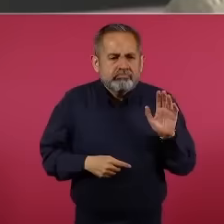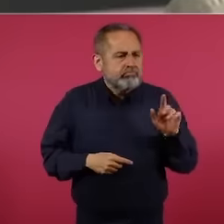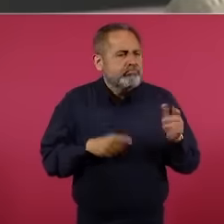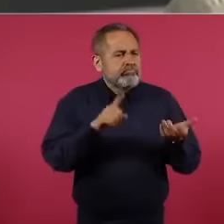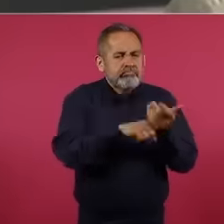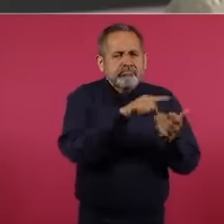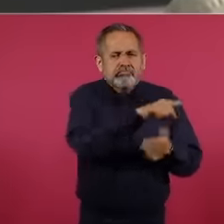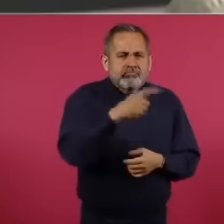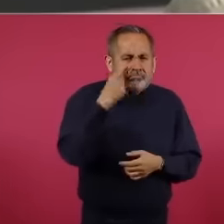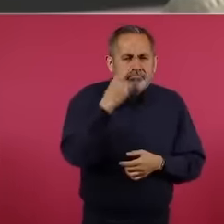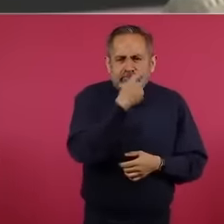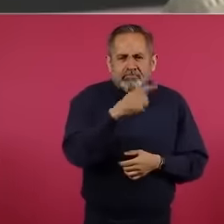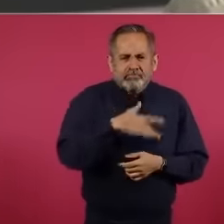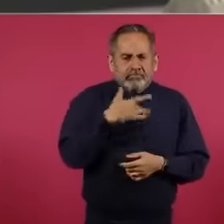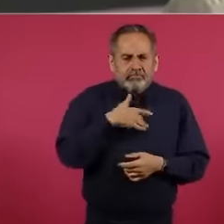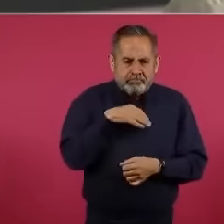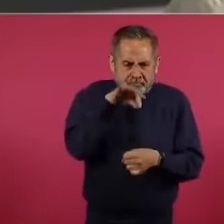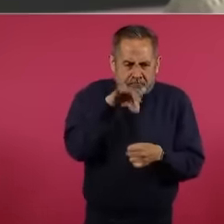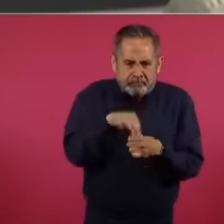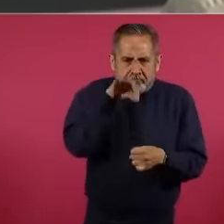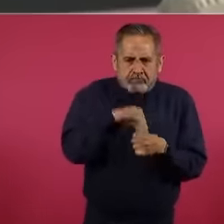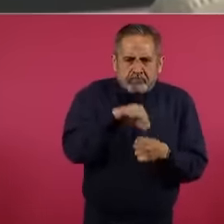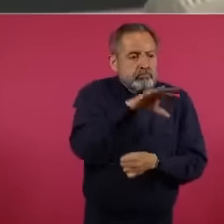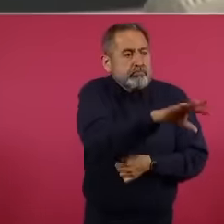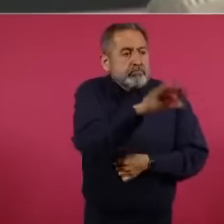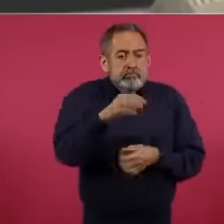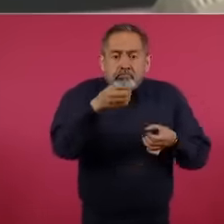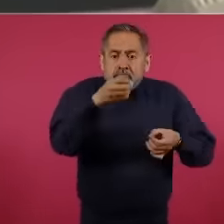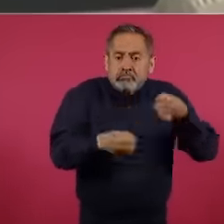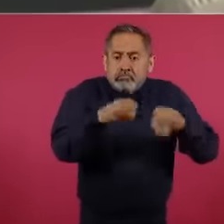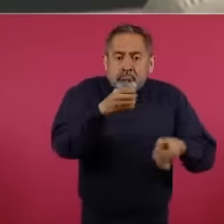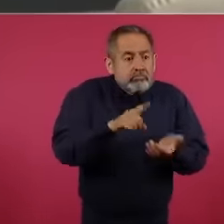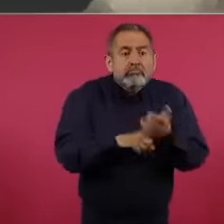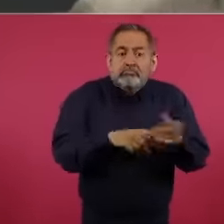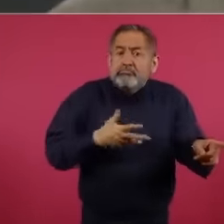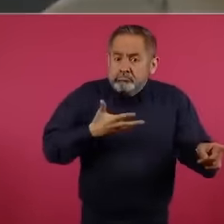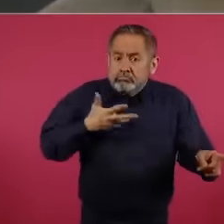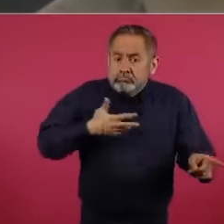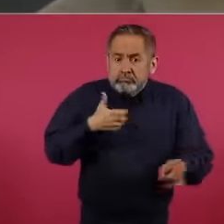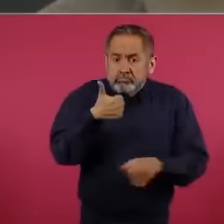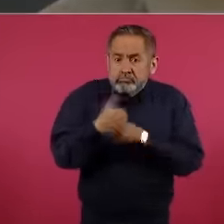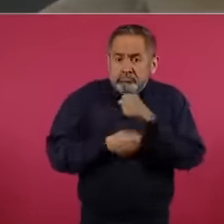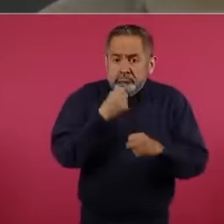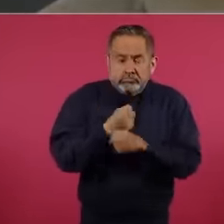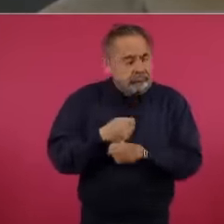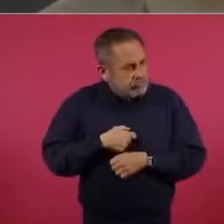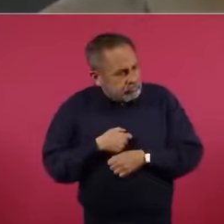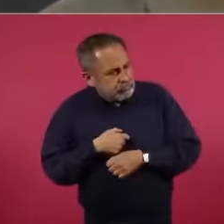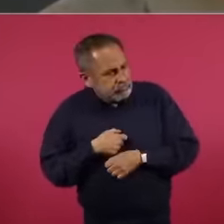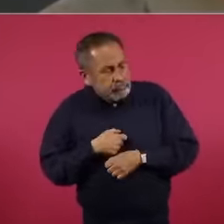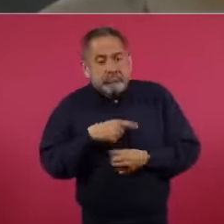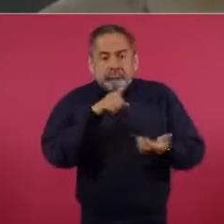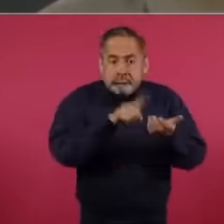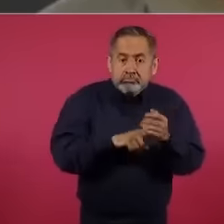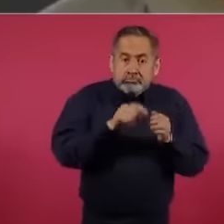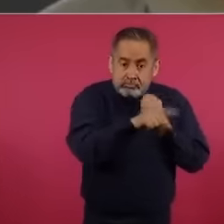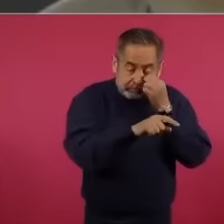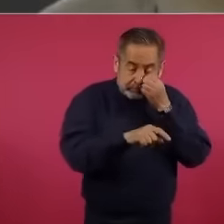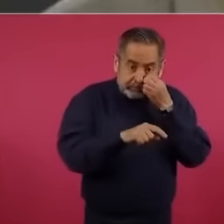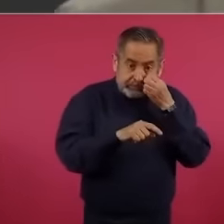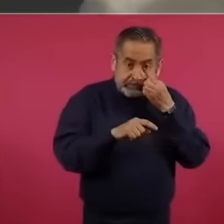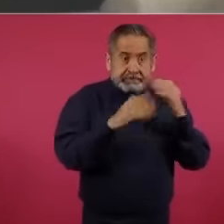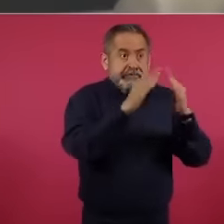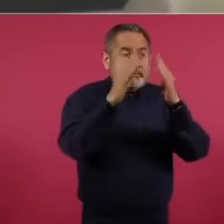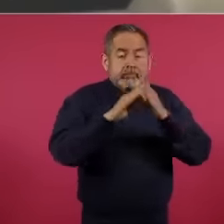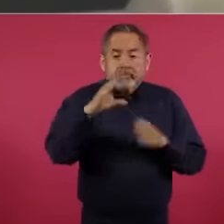elección del voto para poder elegir a sus jueces, el mandato dura alrededor de unos seis años y ellos ponen en las casas las fotos